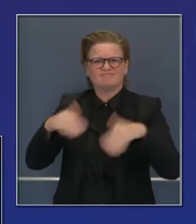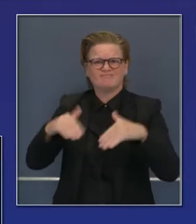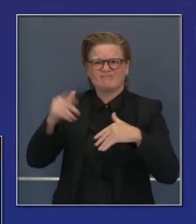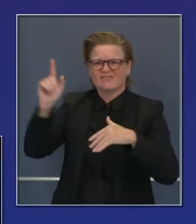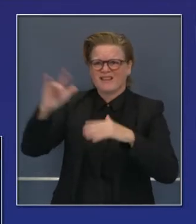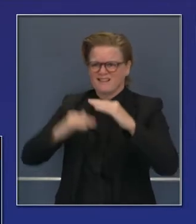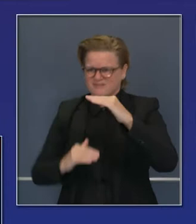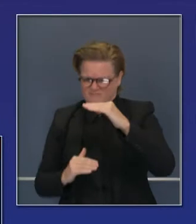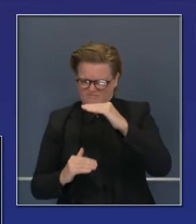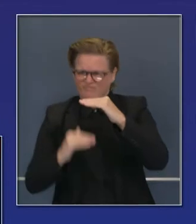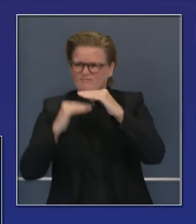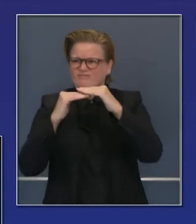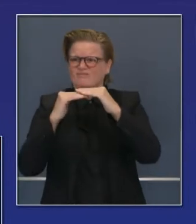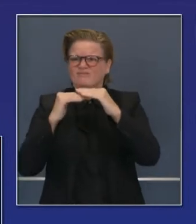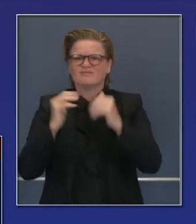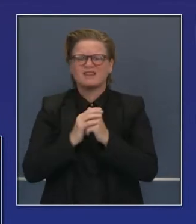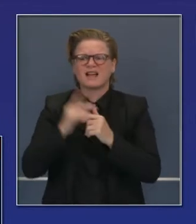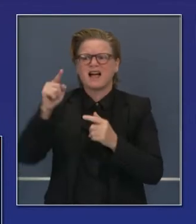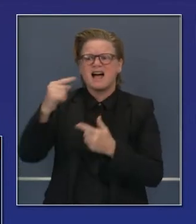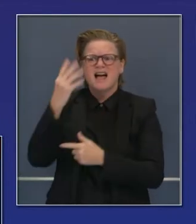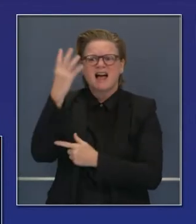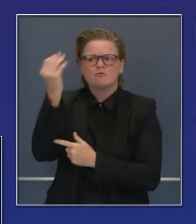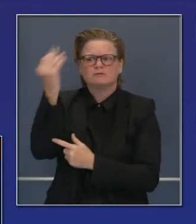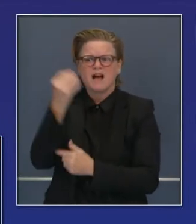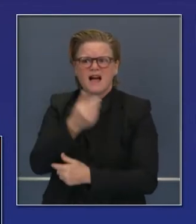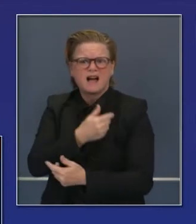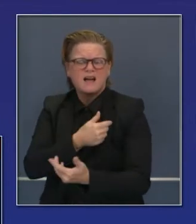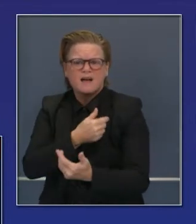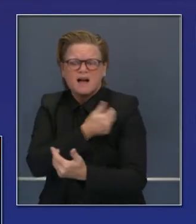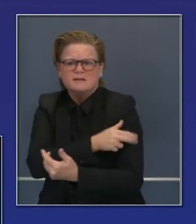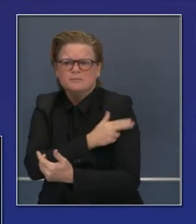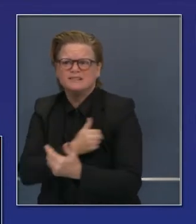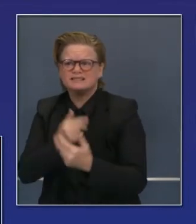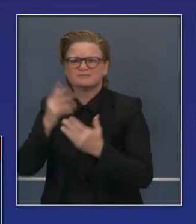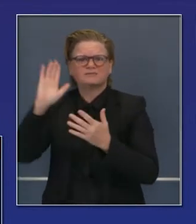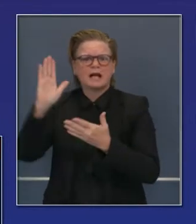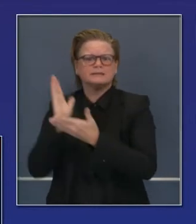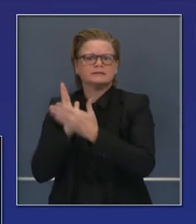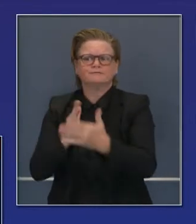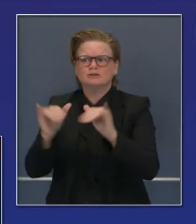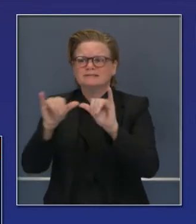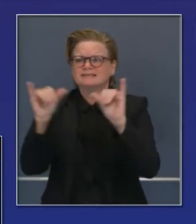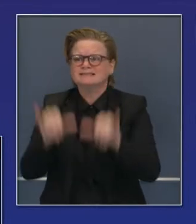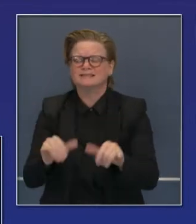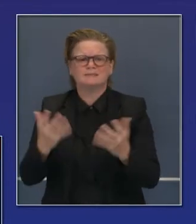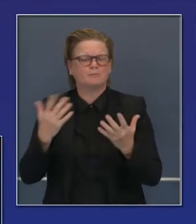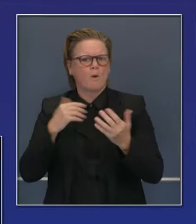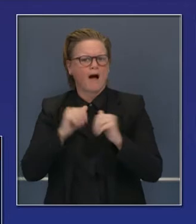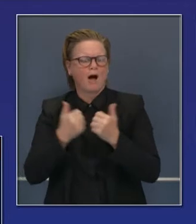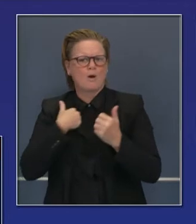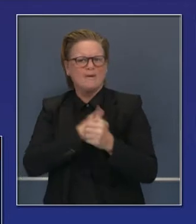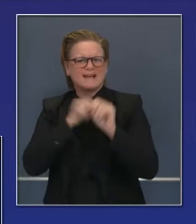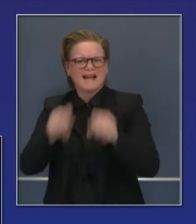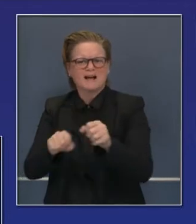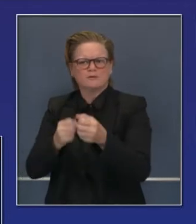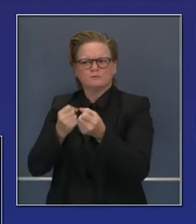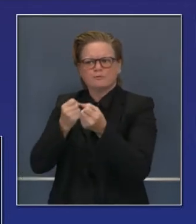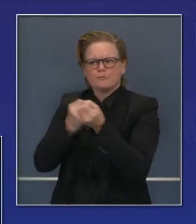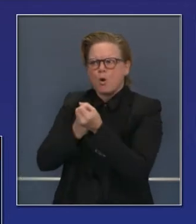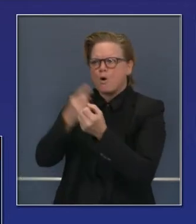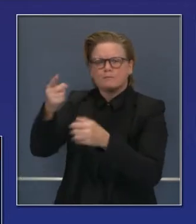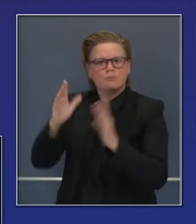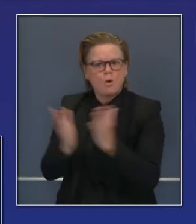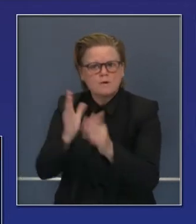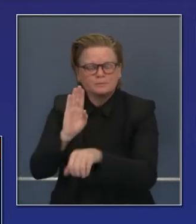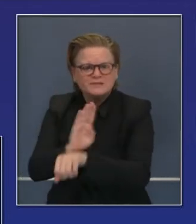no solo en los hospitales, sino también afuera de ellos. En un momento hablaré de eso. Tenemos que hacer todo lo posible para apoyar los pequeños negocios